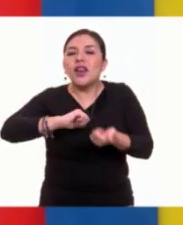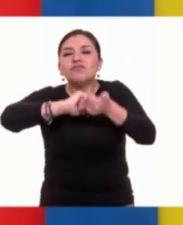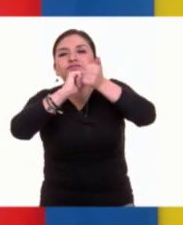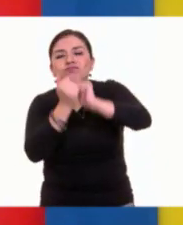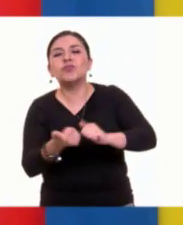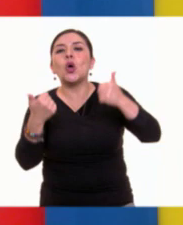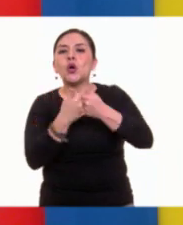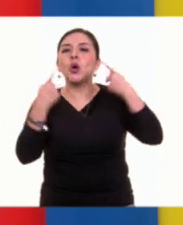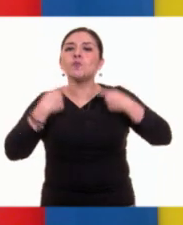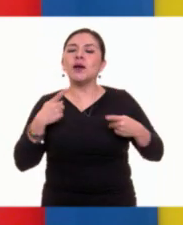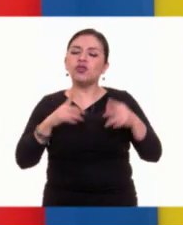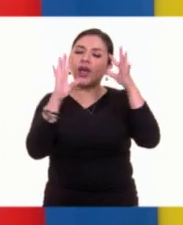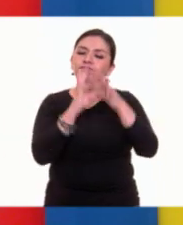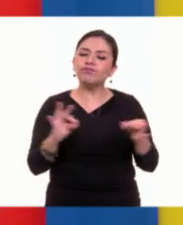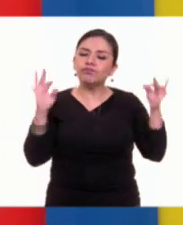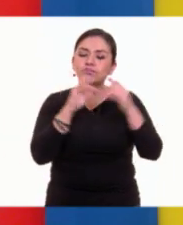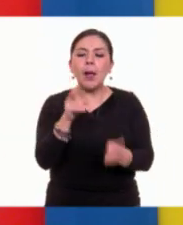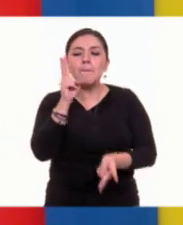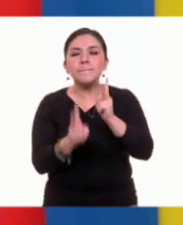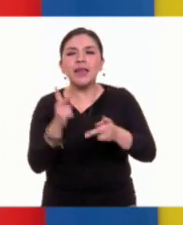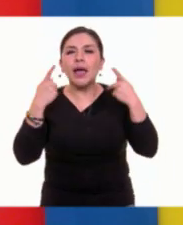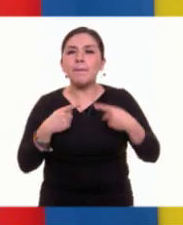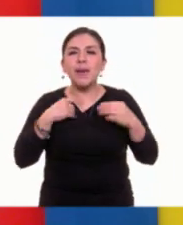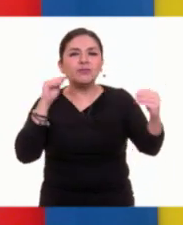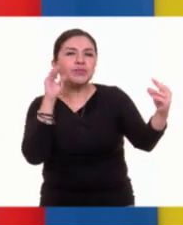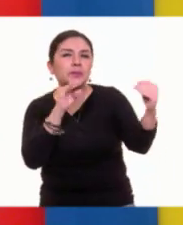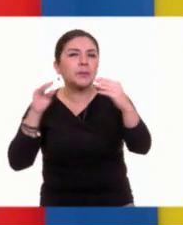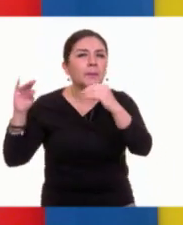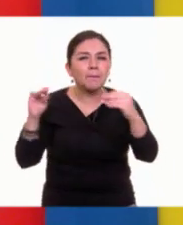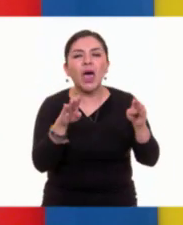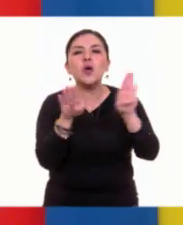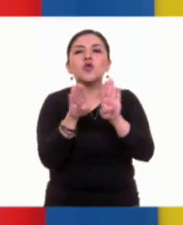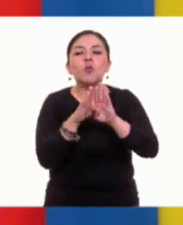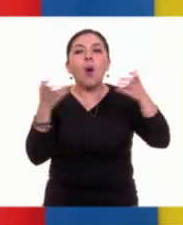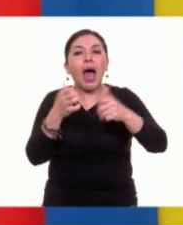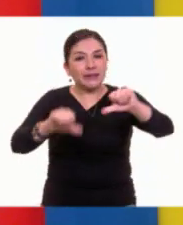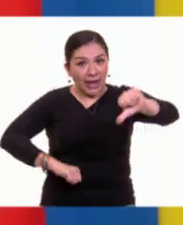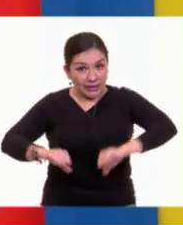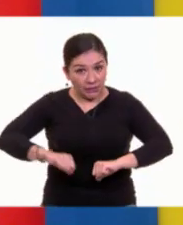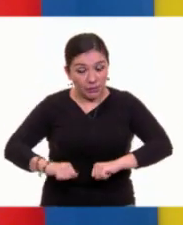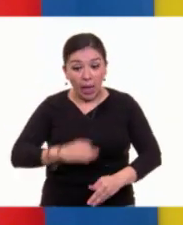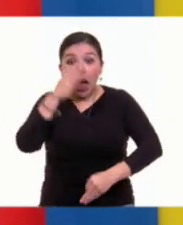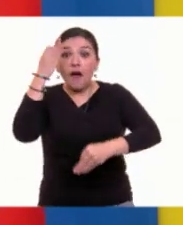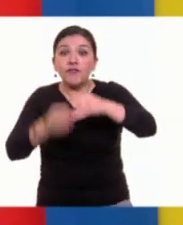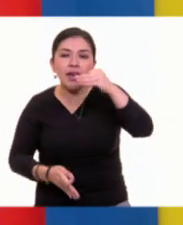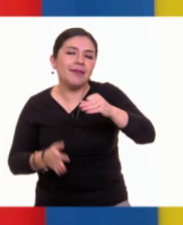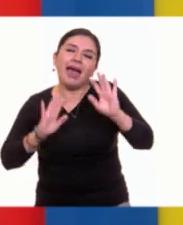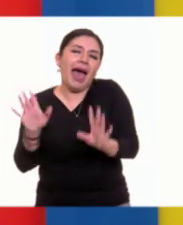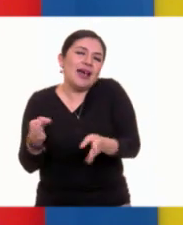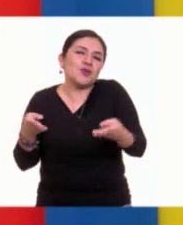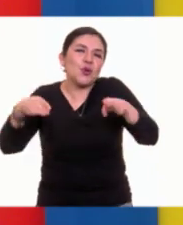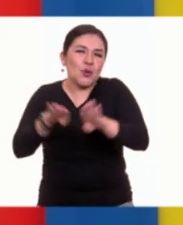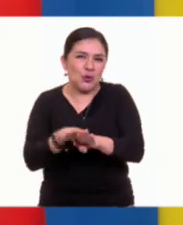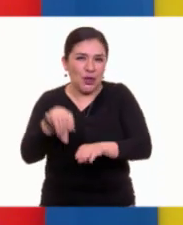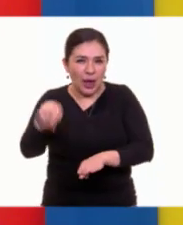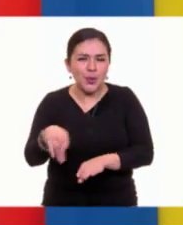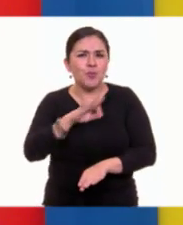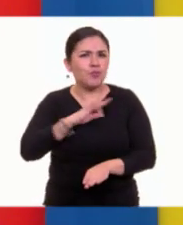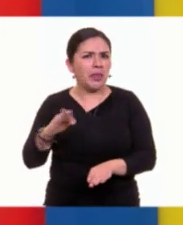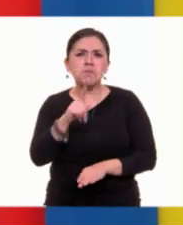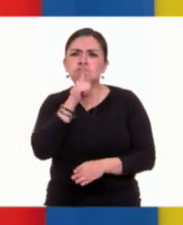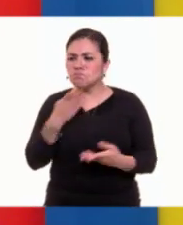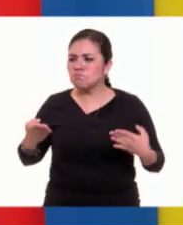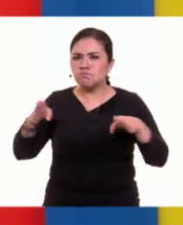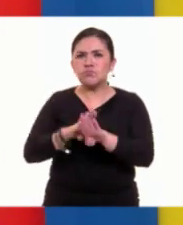narrador, a los diálogos y a las acciones de los personajes. Y en el final concluye. Este puede ser cerrado